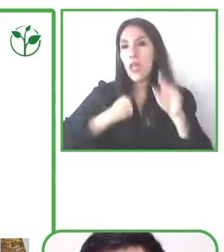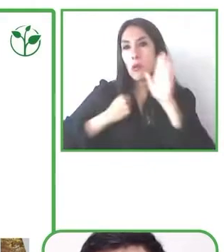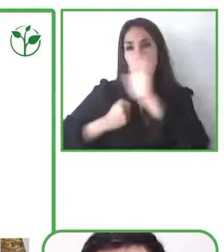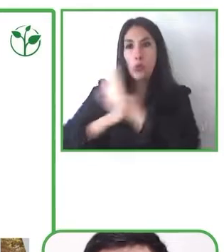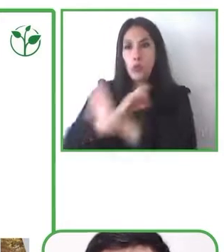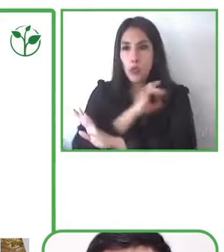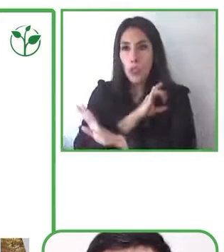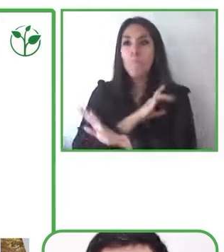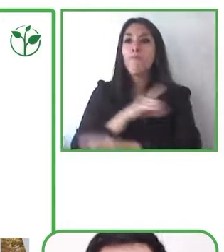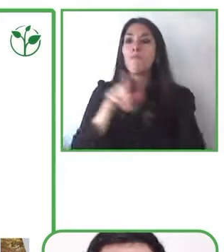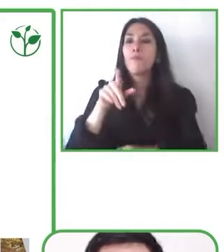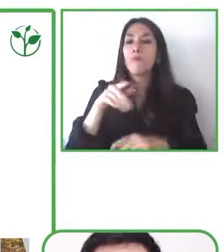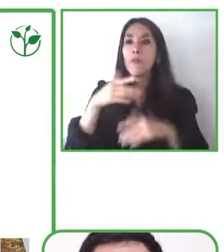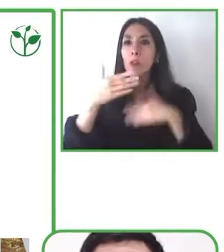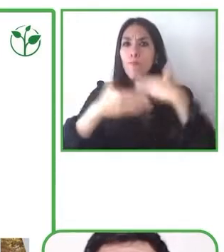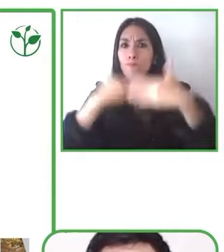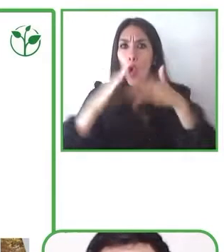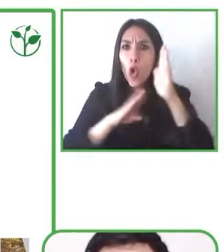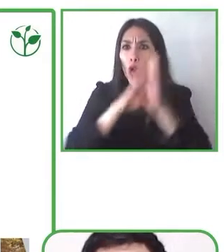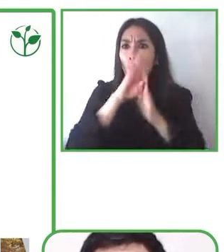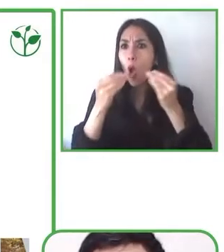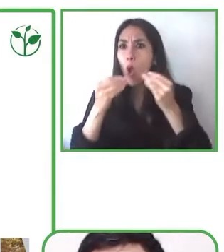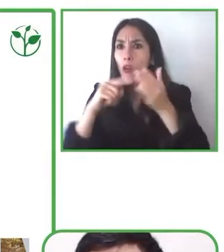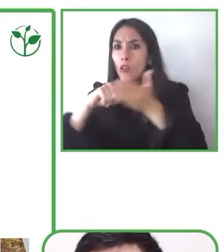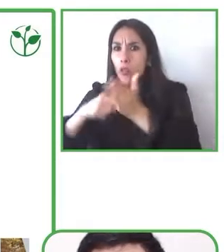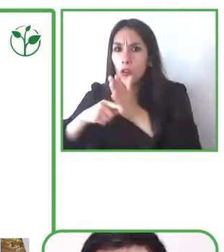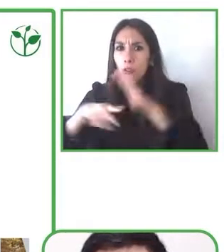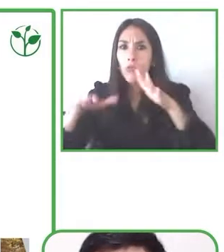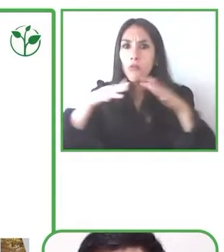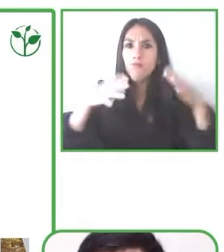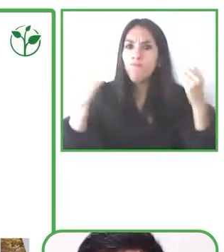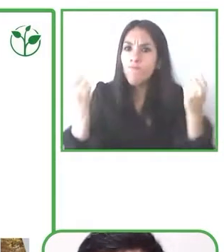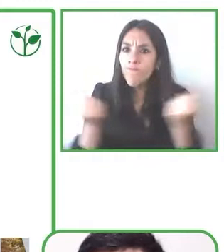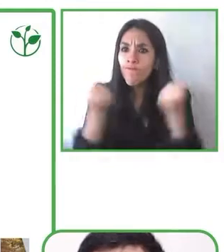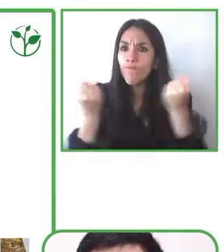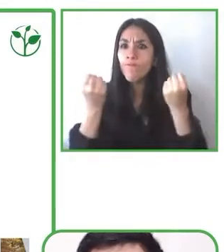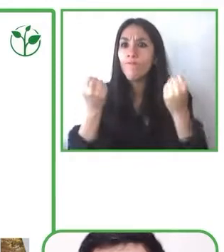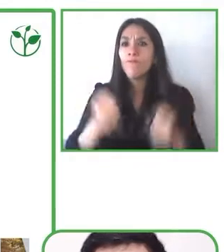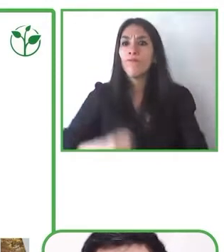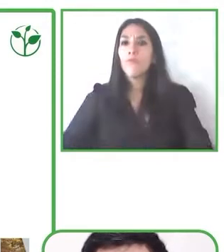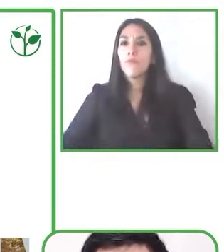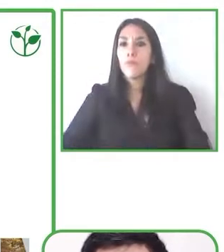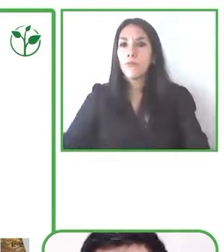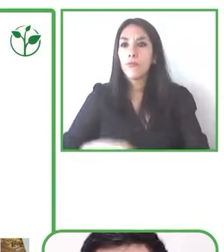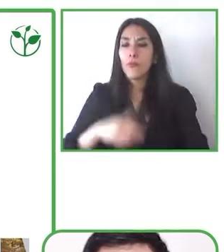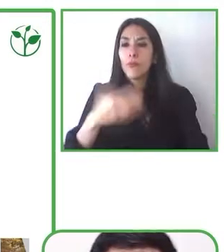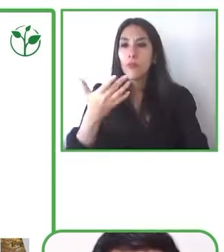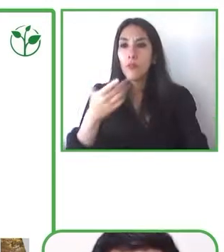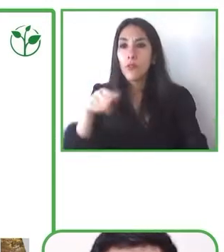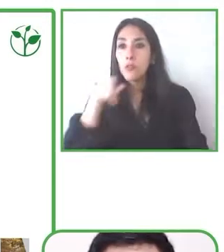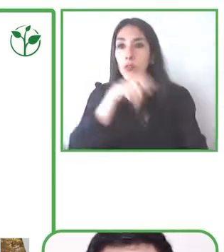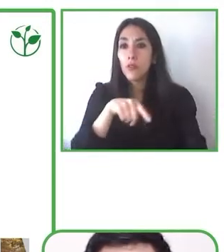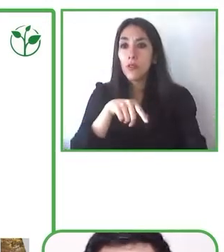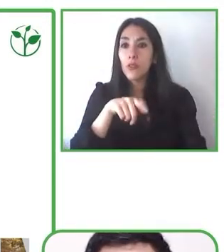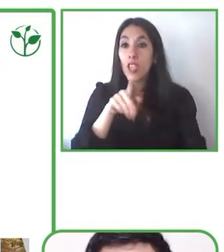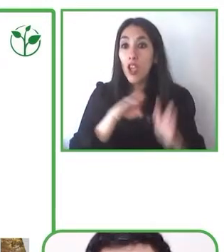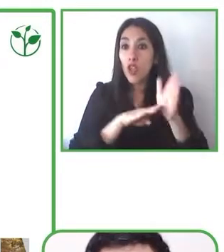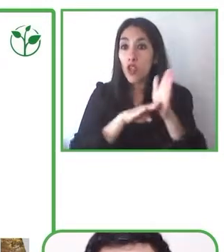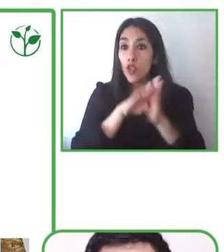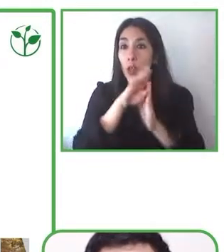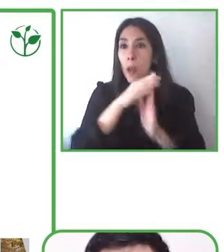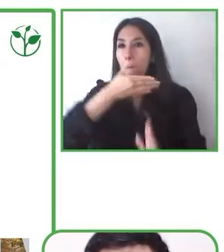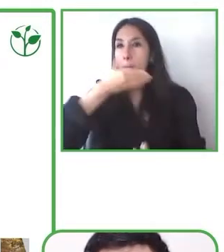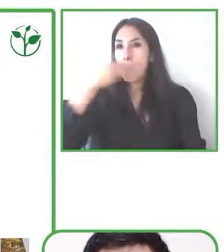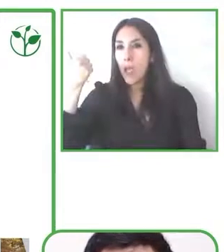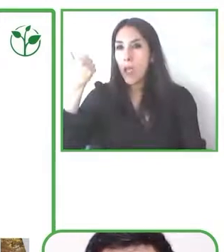para poder mejorar la calidad de vida de las personas con barreras de acceso. Adicionalmente, también desarrollamos pruebas de evaluación cognitiva